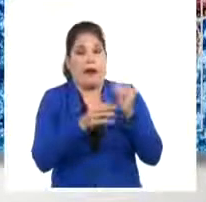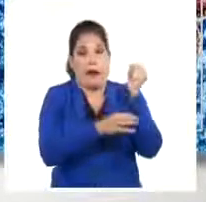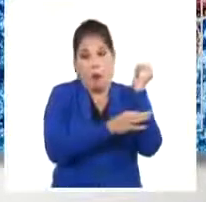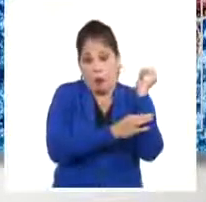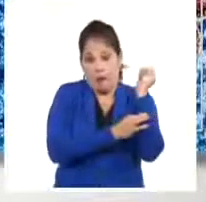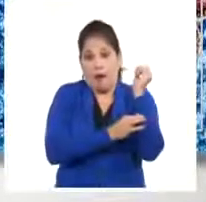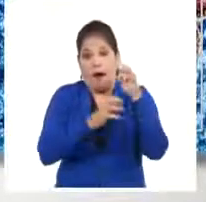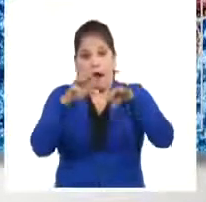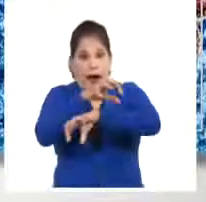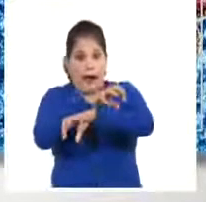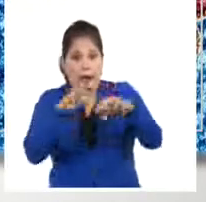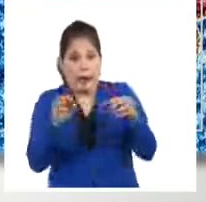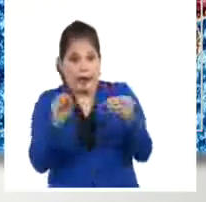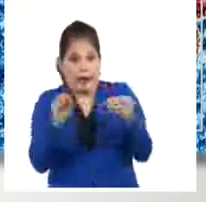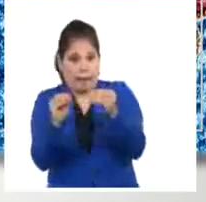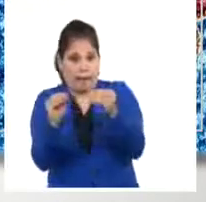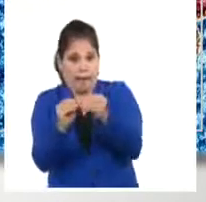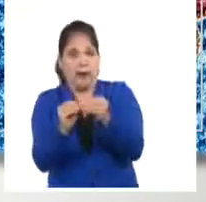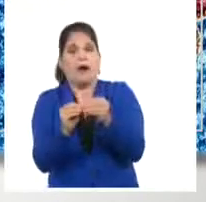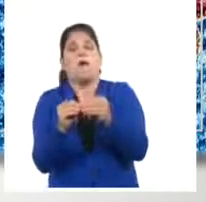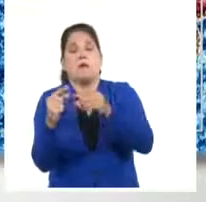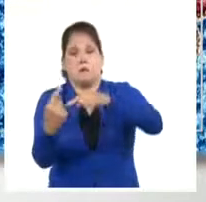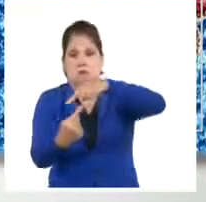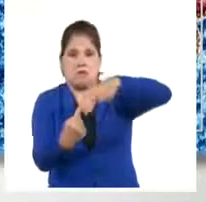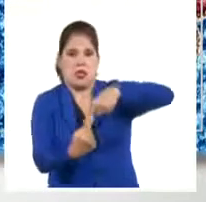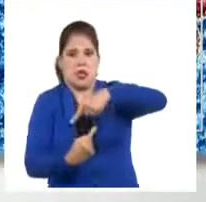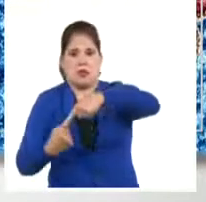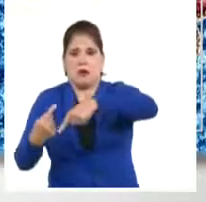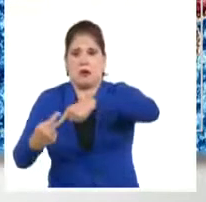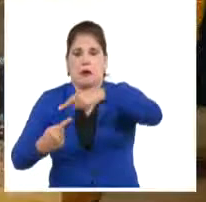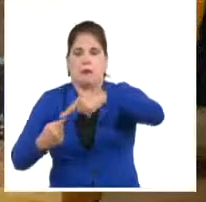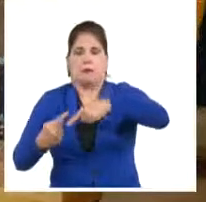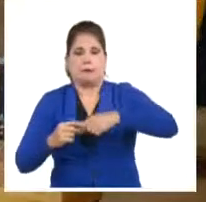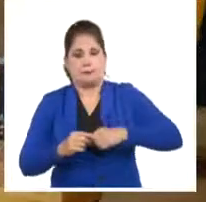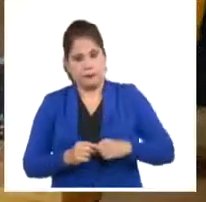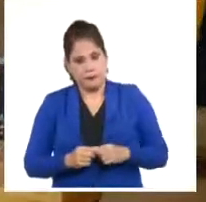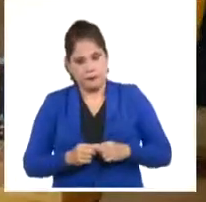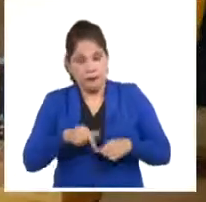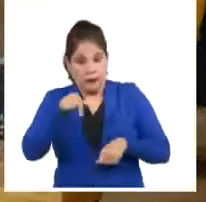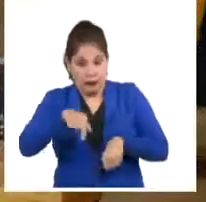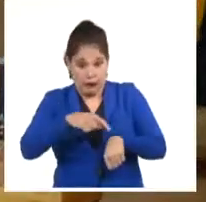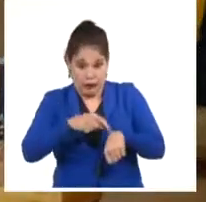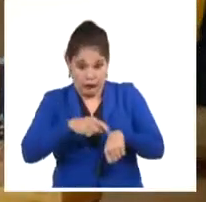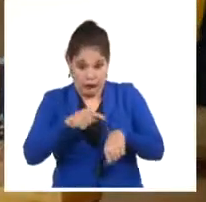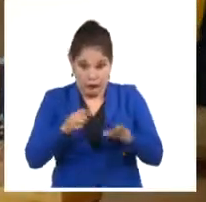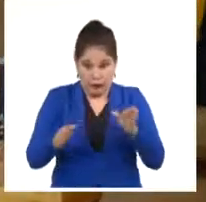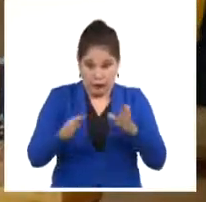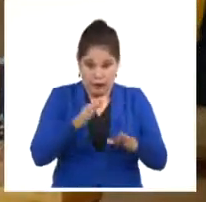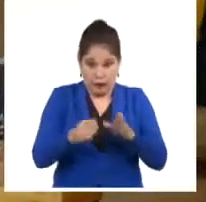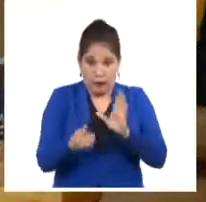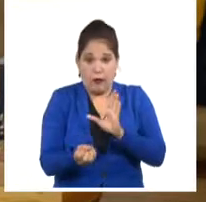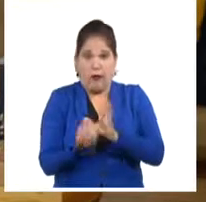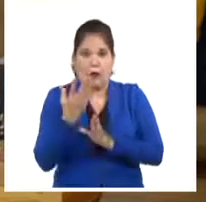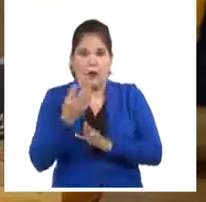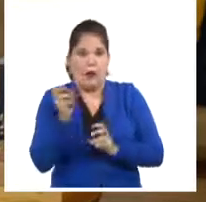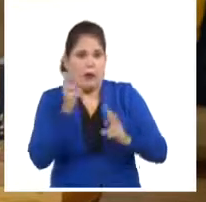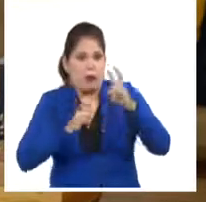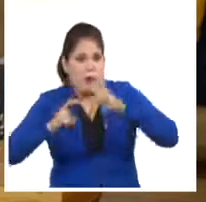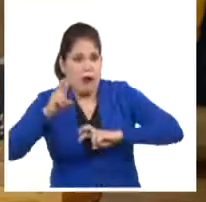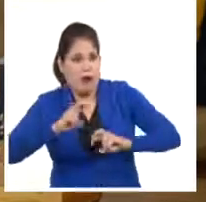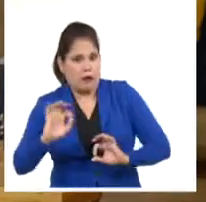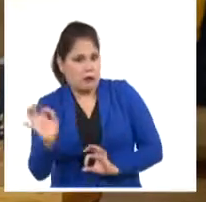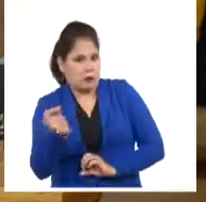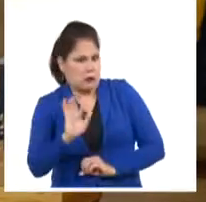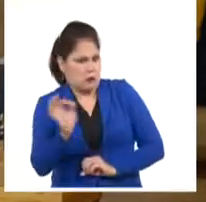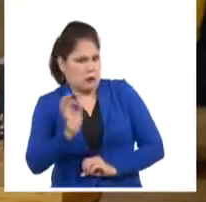animales en un país donde la enfermedad no sea endémica. Hasta el momento, estos hallazgos no significan que la